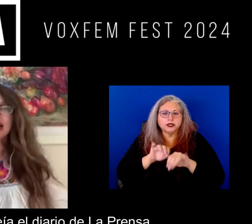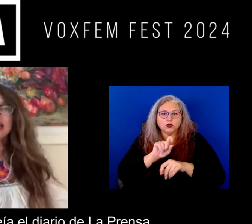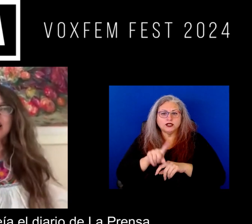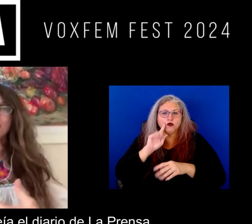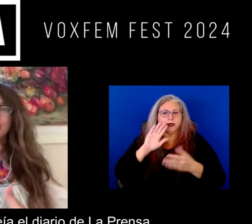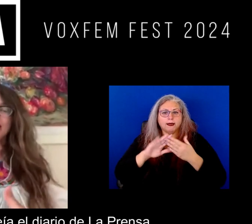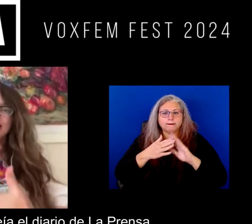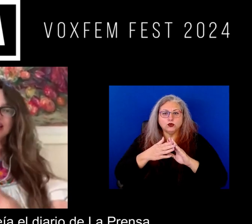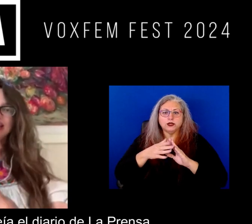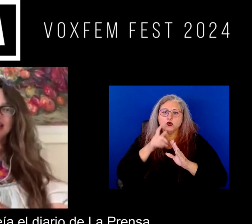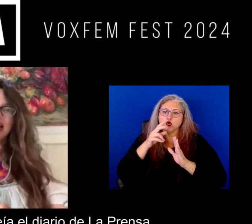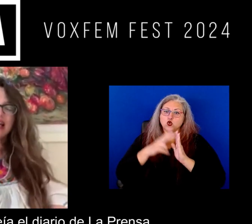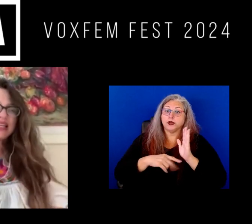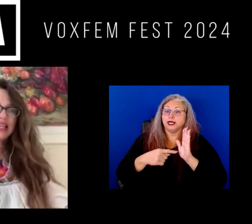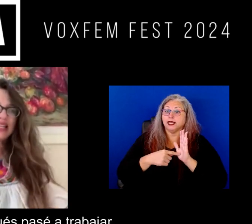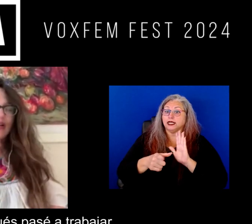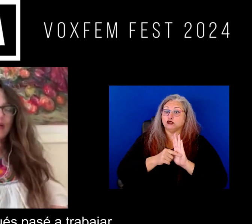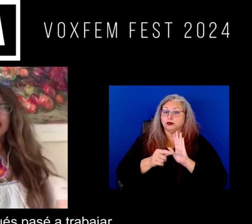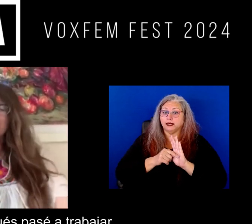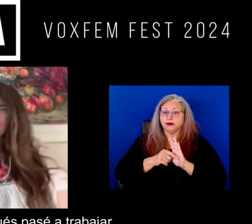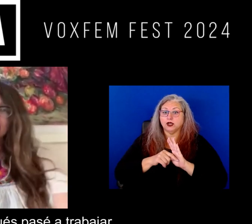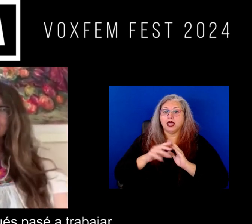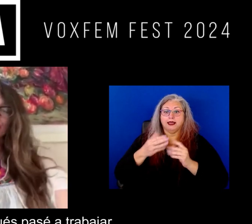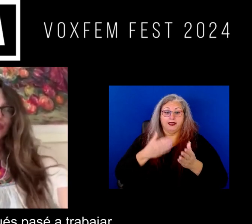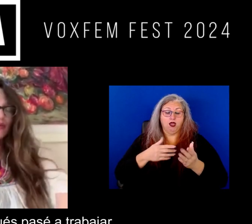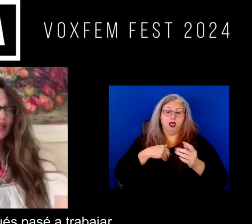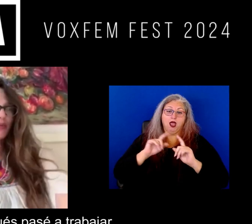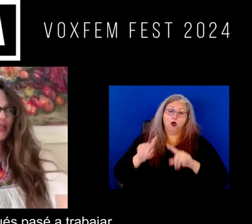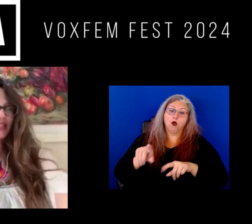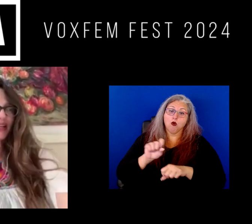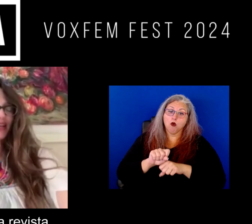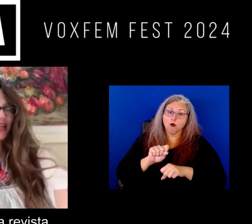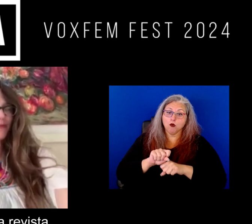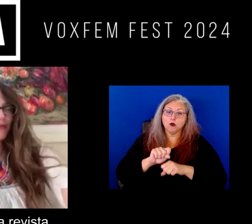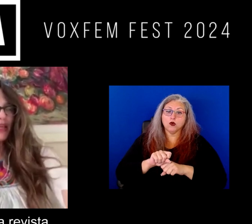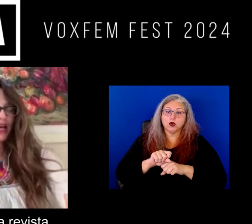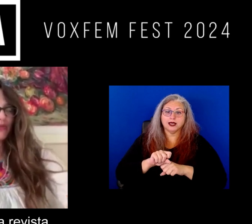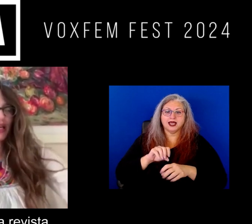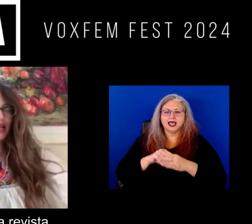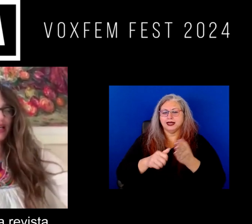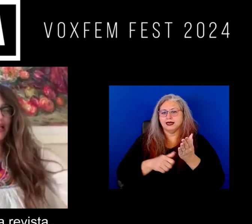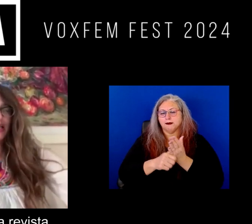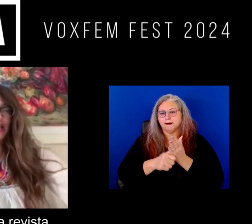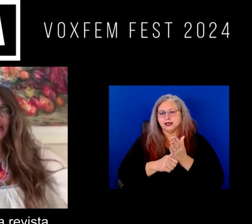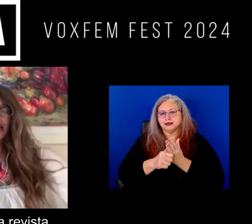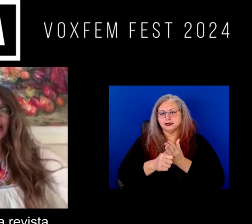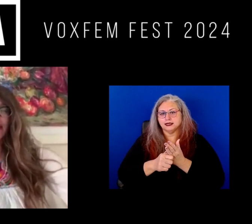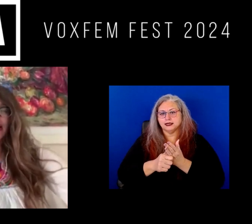la comunidad que leía el diario de la prensa y ahí después pasa a trabajar a una